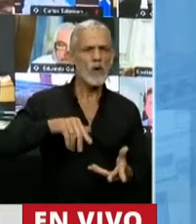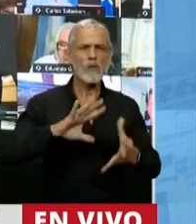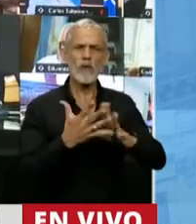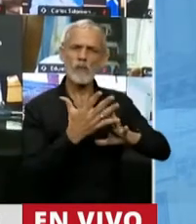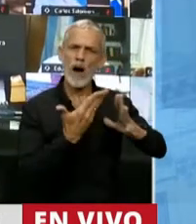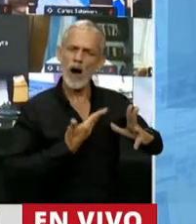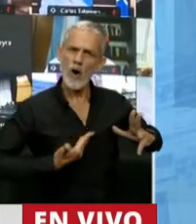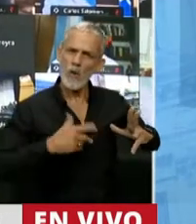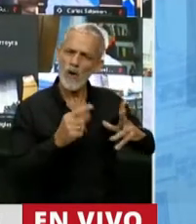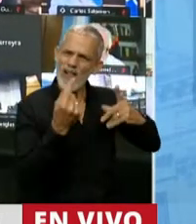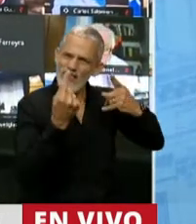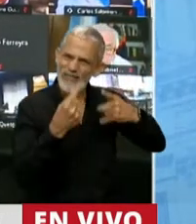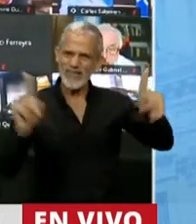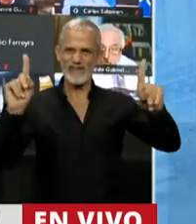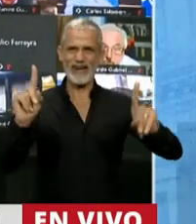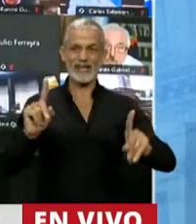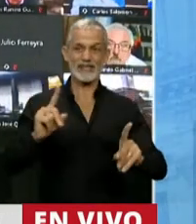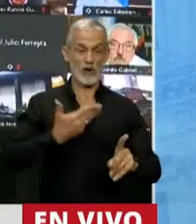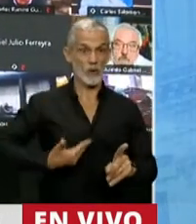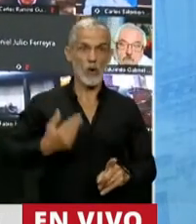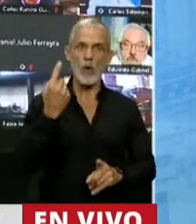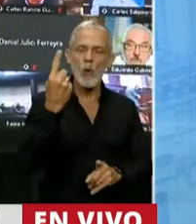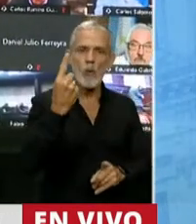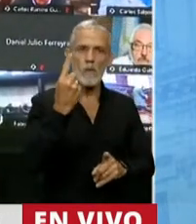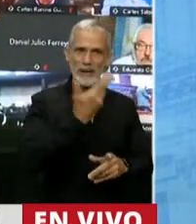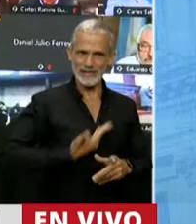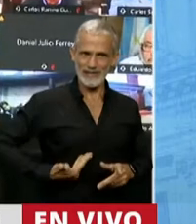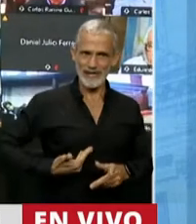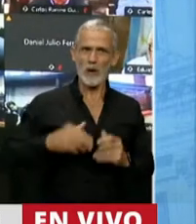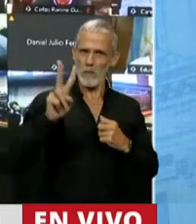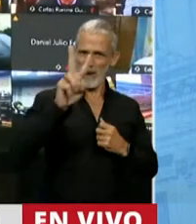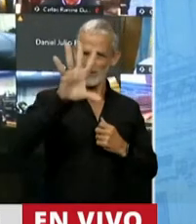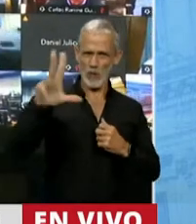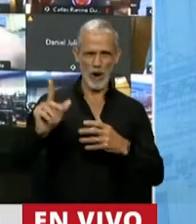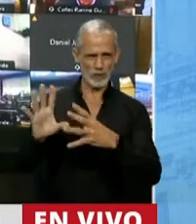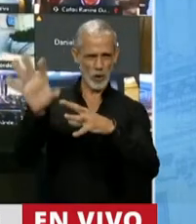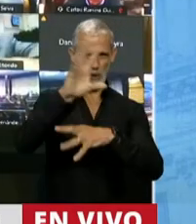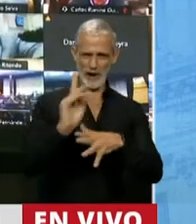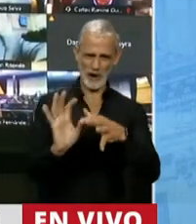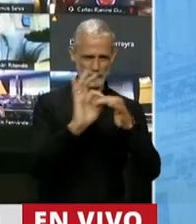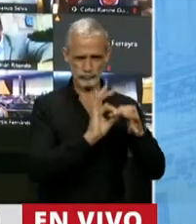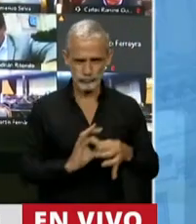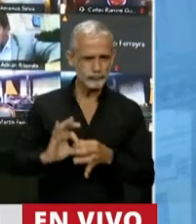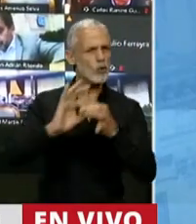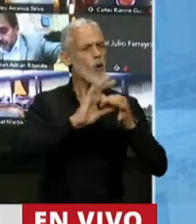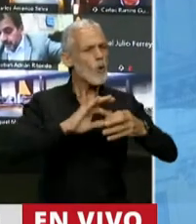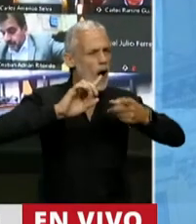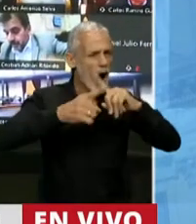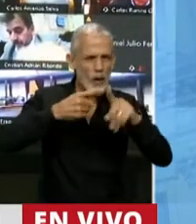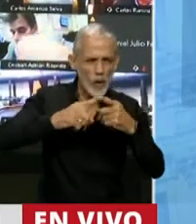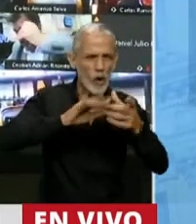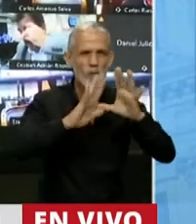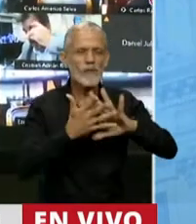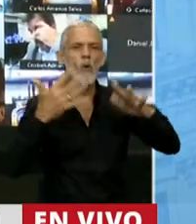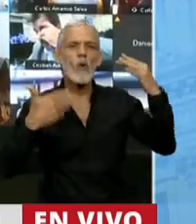modo. Será un gobierno de un presidente con 24 gobernadores. Vamos a resolver entre todos cuáles son las